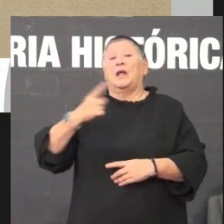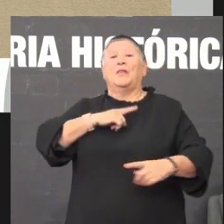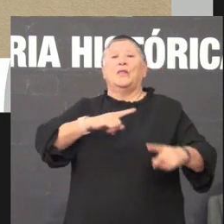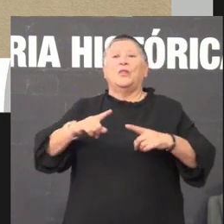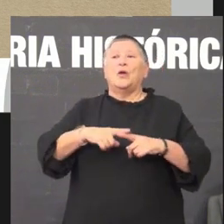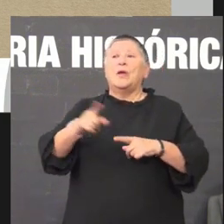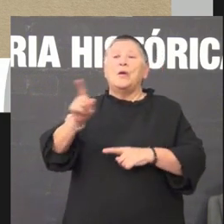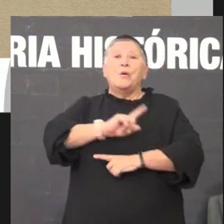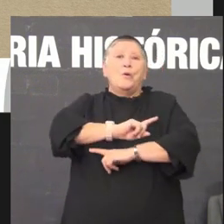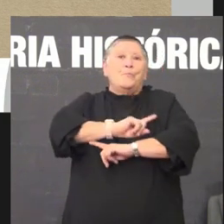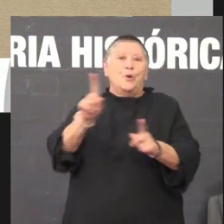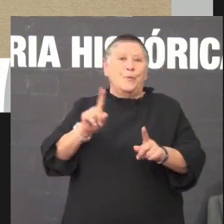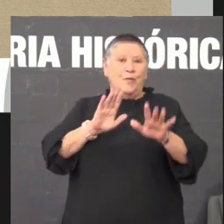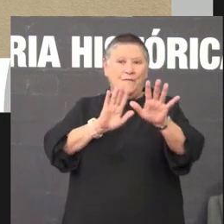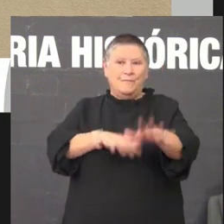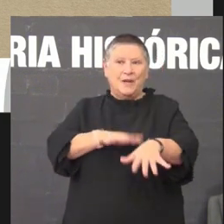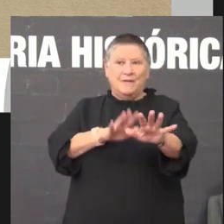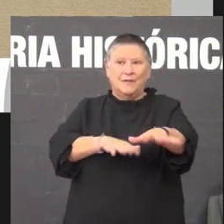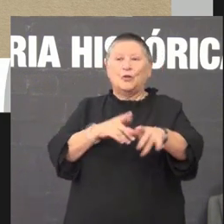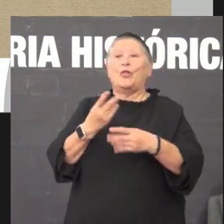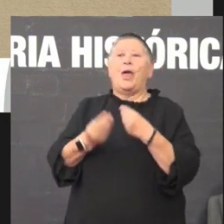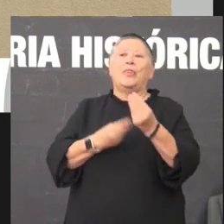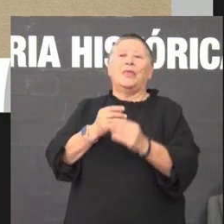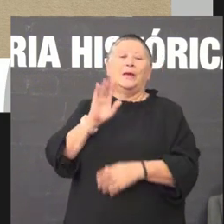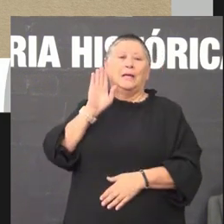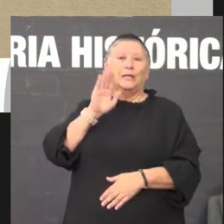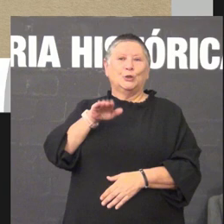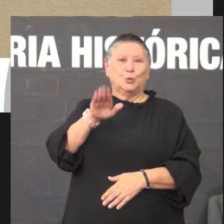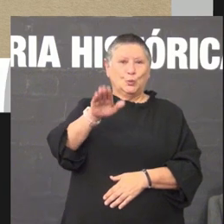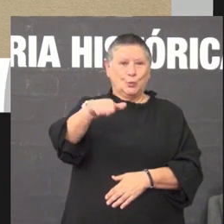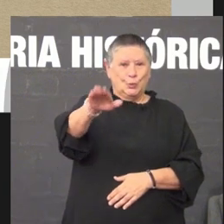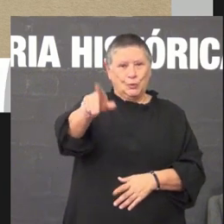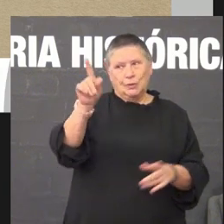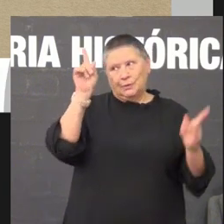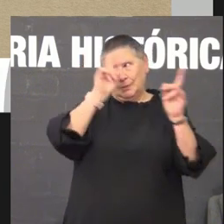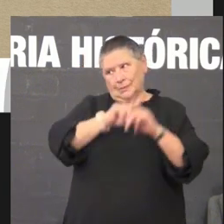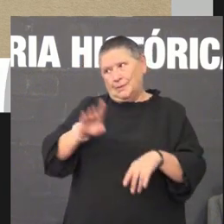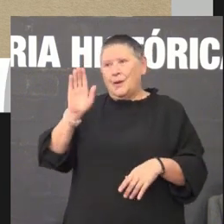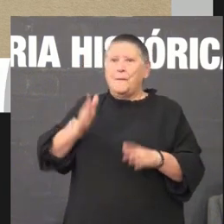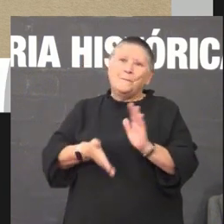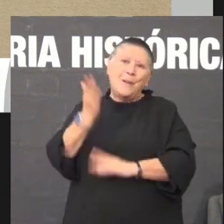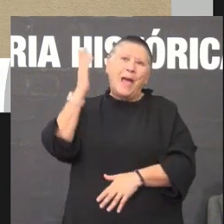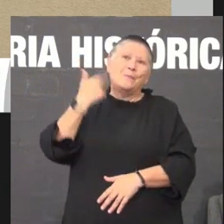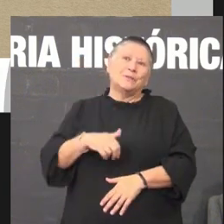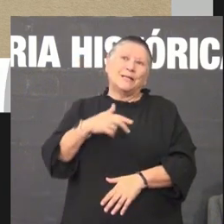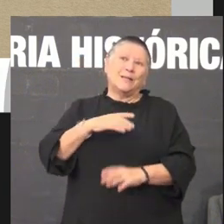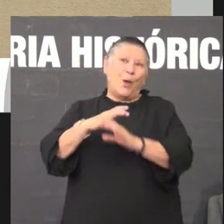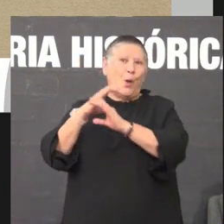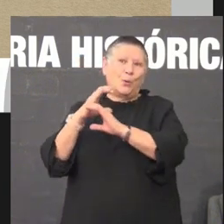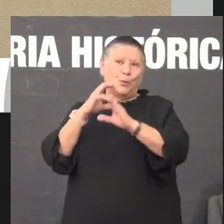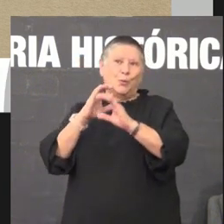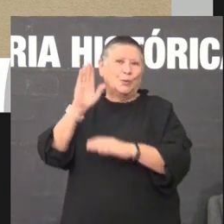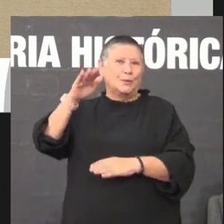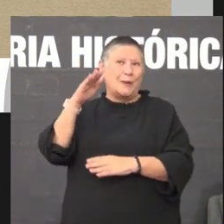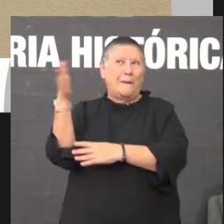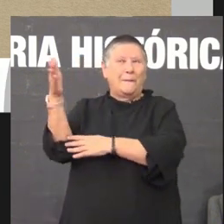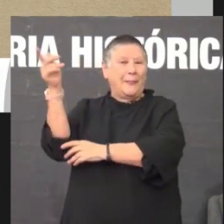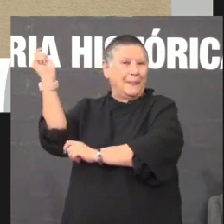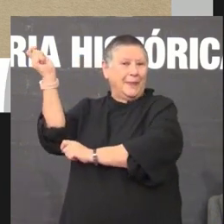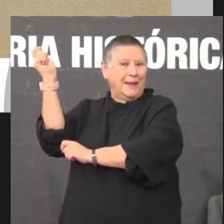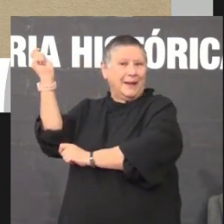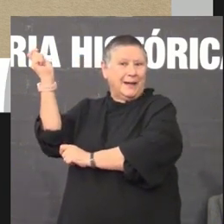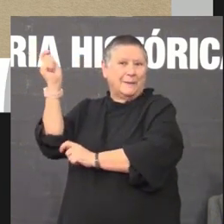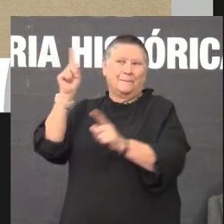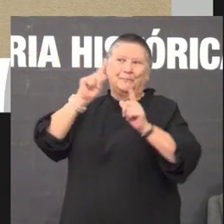facer manifestacións facían excursións en unha excursión a Santiago nun autobús coa bandeira galega para reunirse o